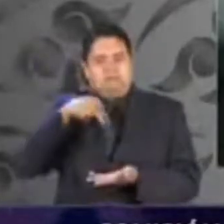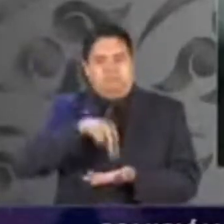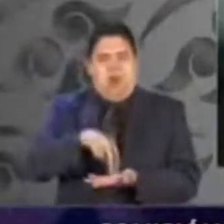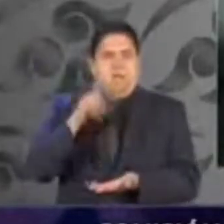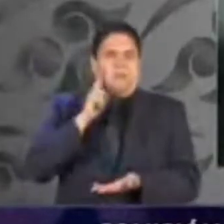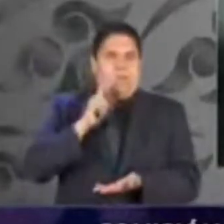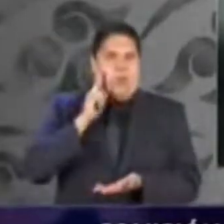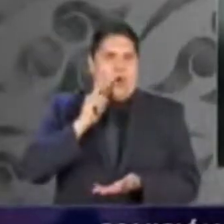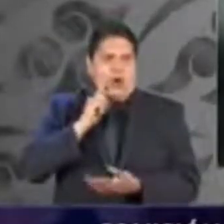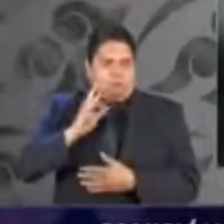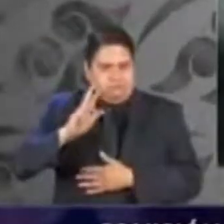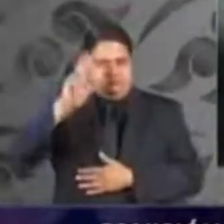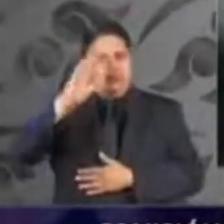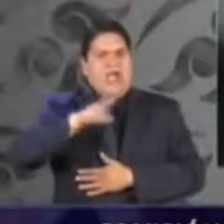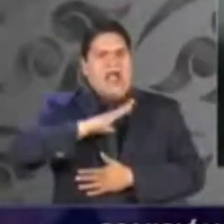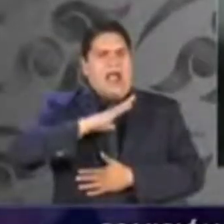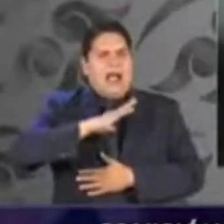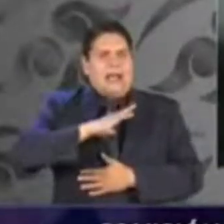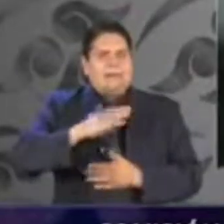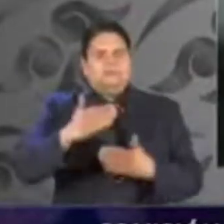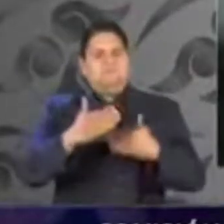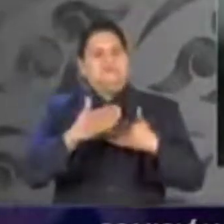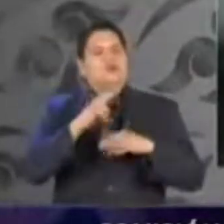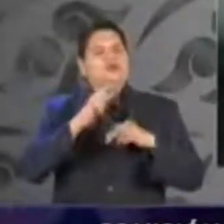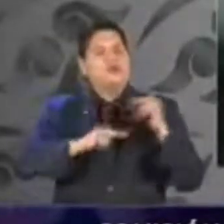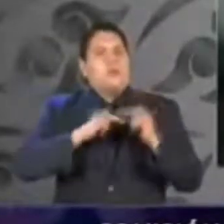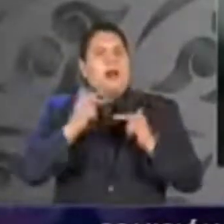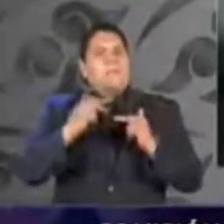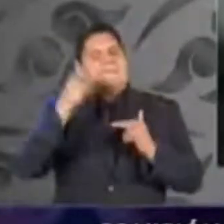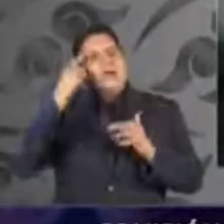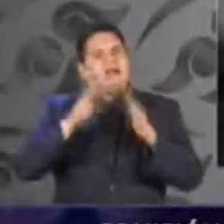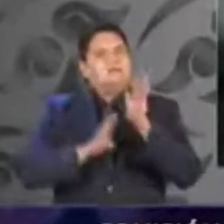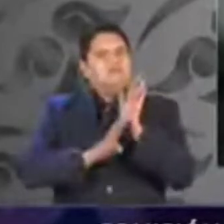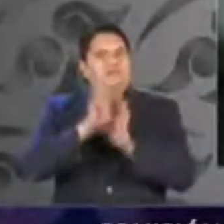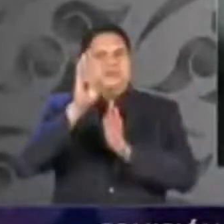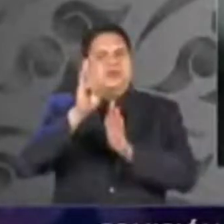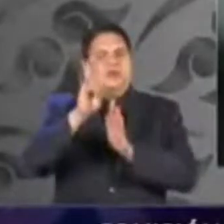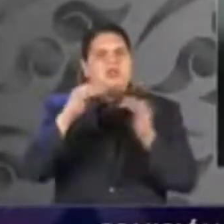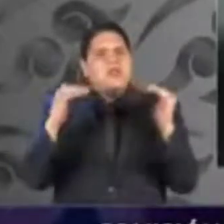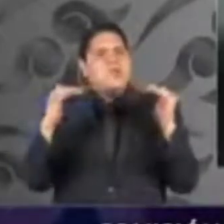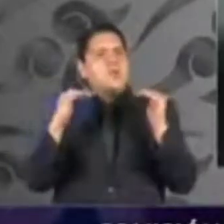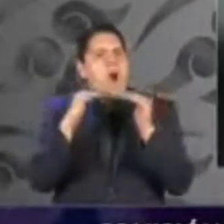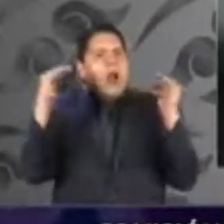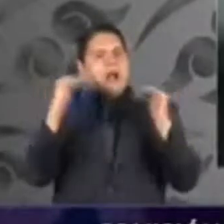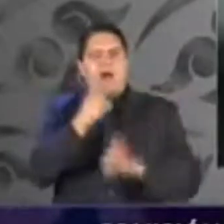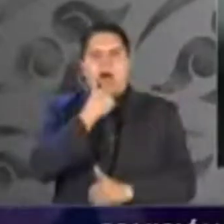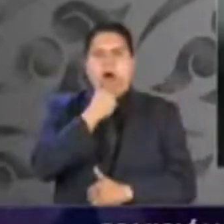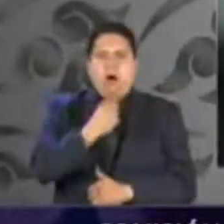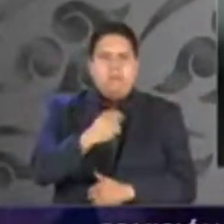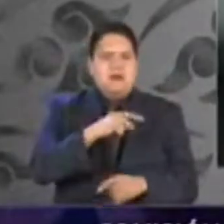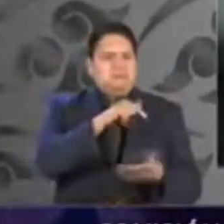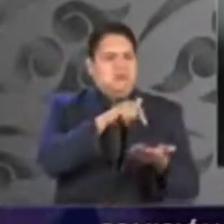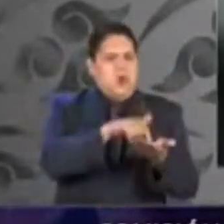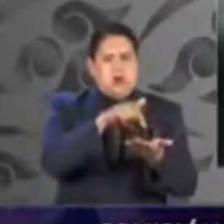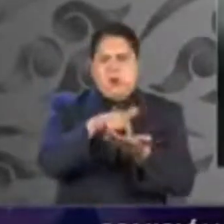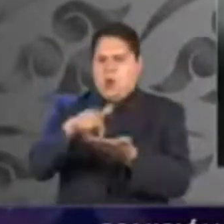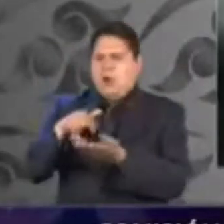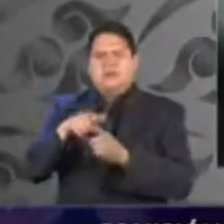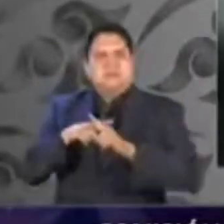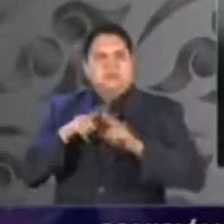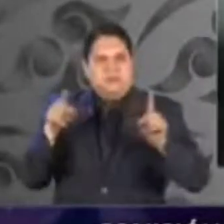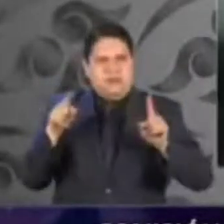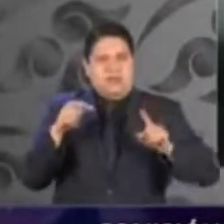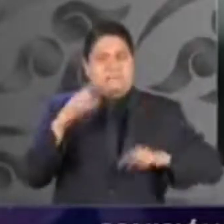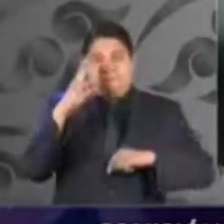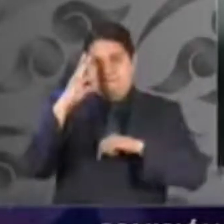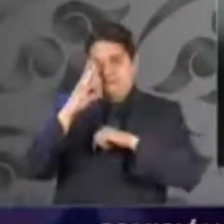normalizando nuestra participación de manera paritaria en todos los sectores de la sociedad que nos